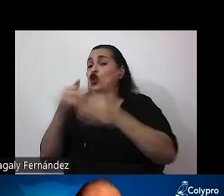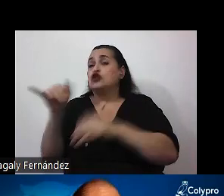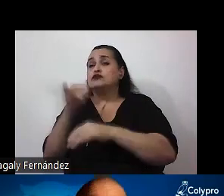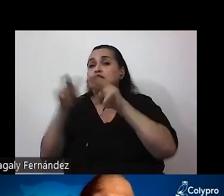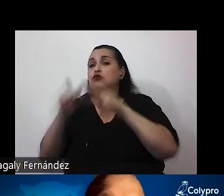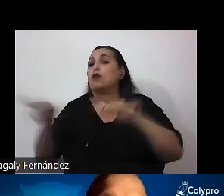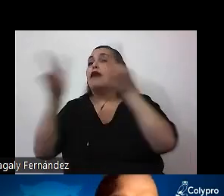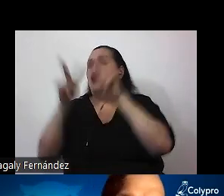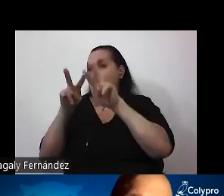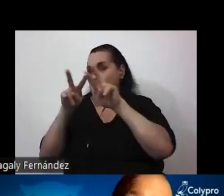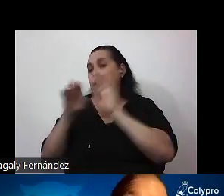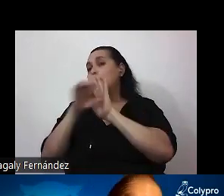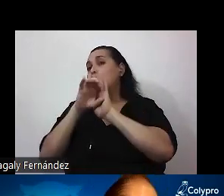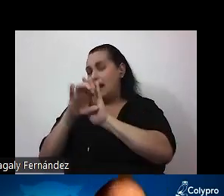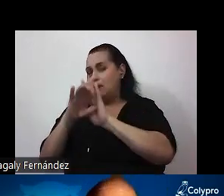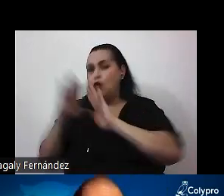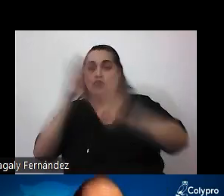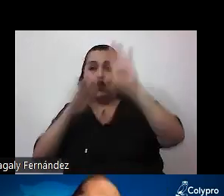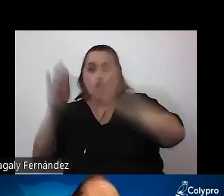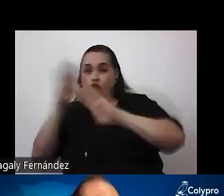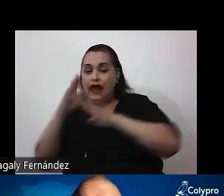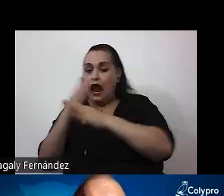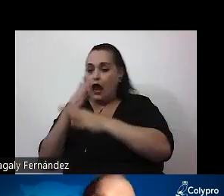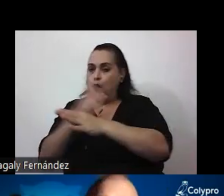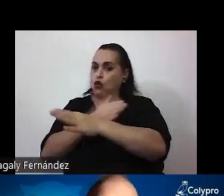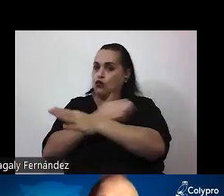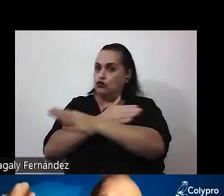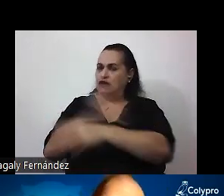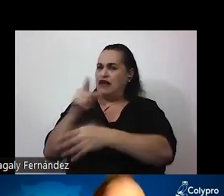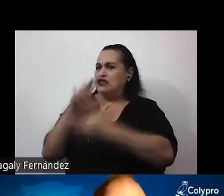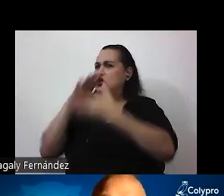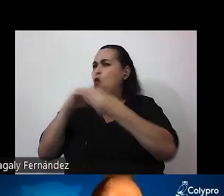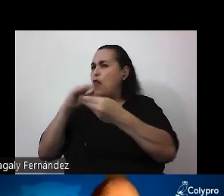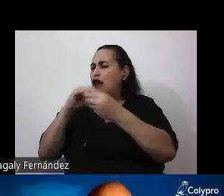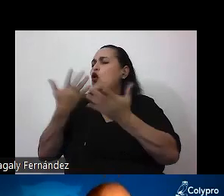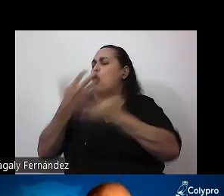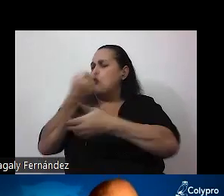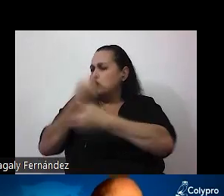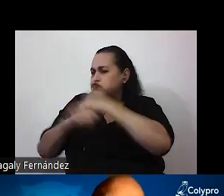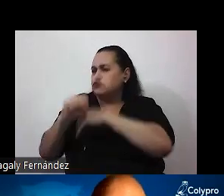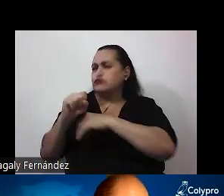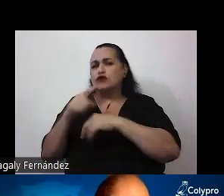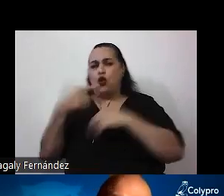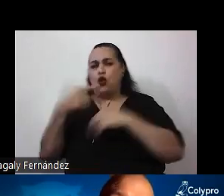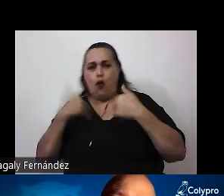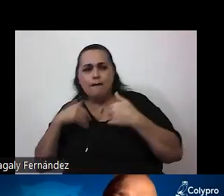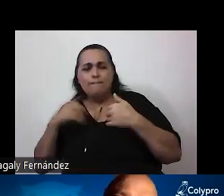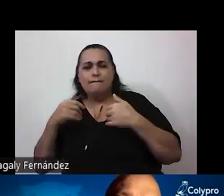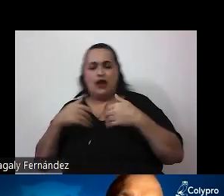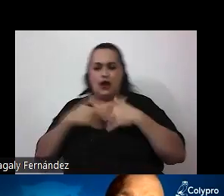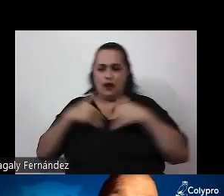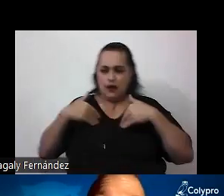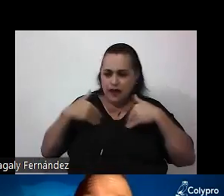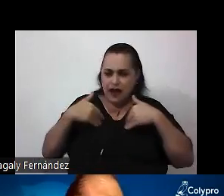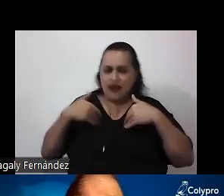así como, por ejemplo, la biología evolutiva es un relato sobre los orígenes de las especies, incluida la especie humana,